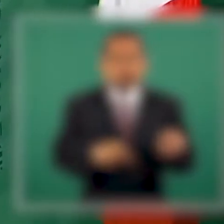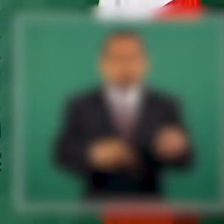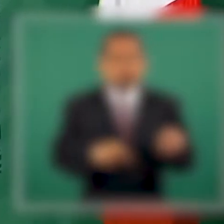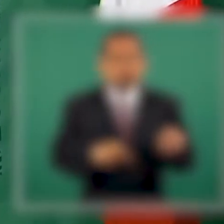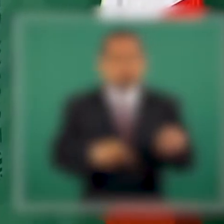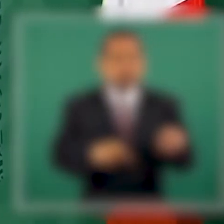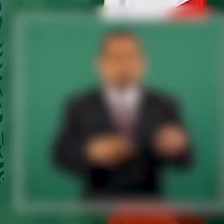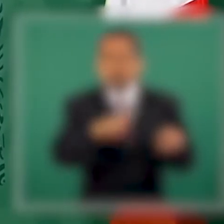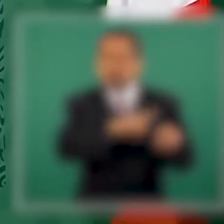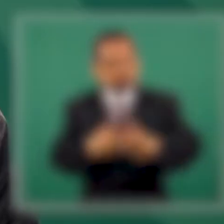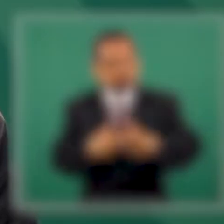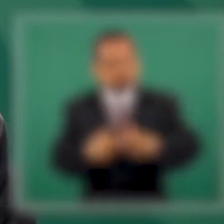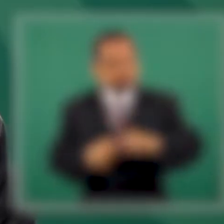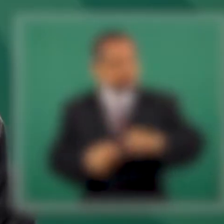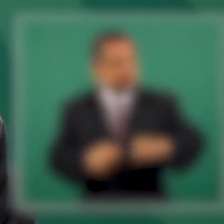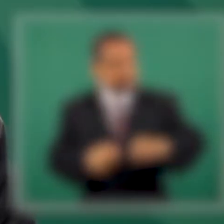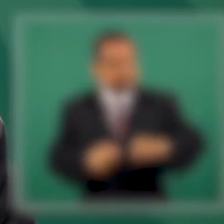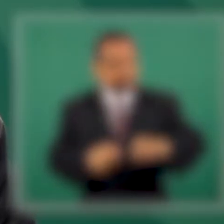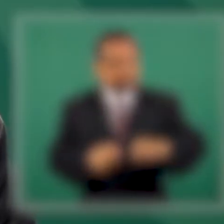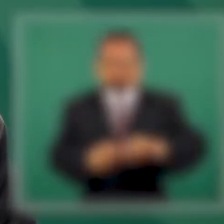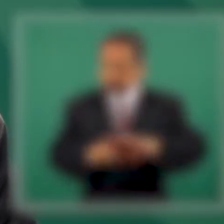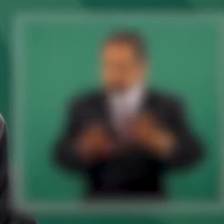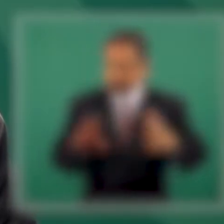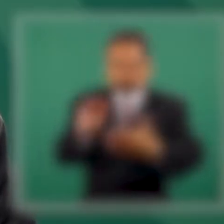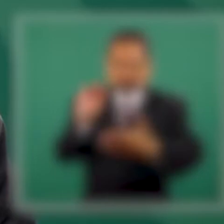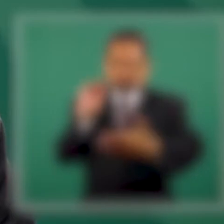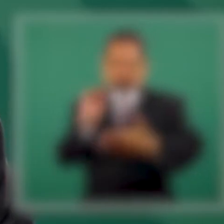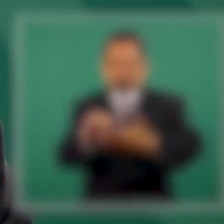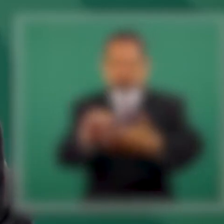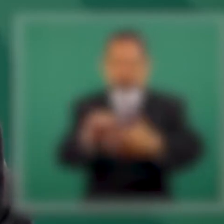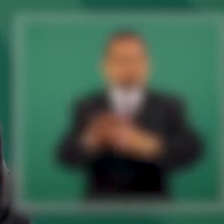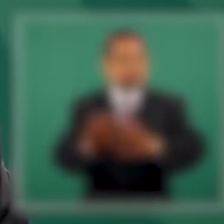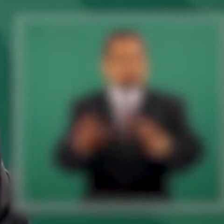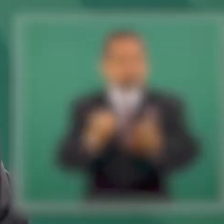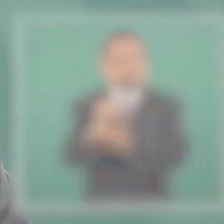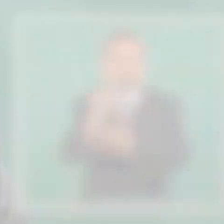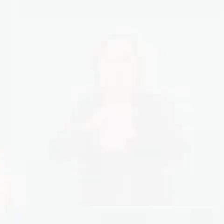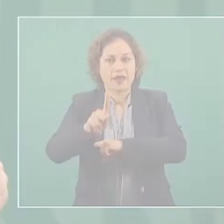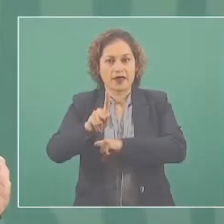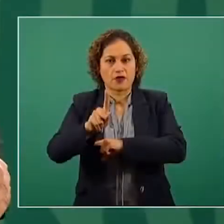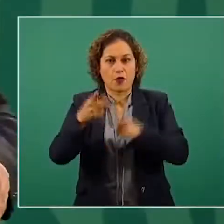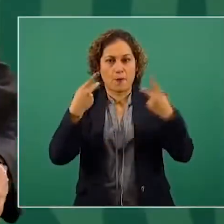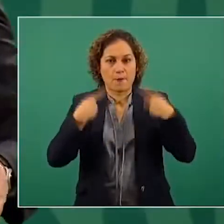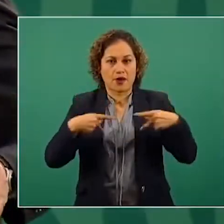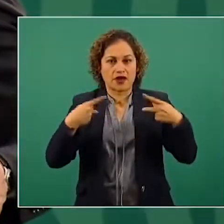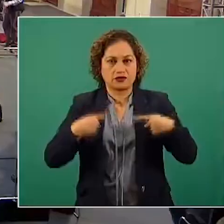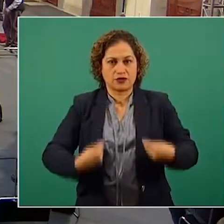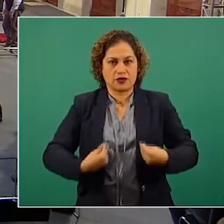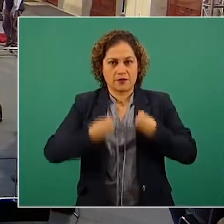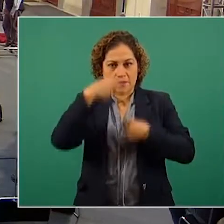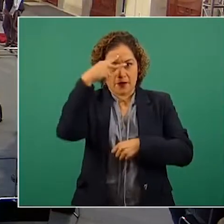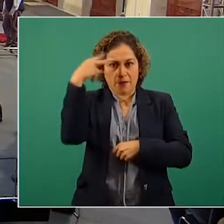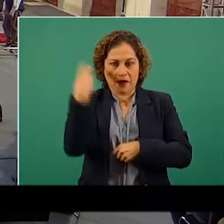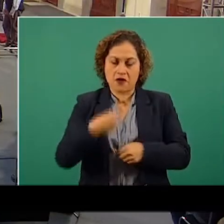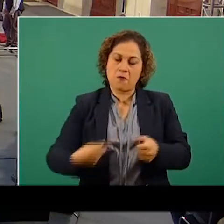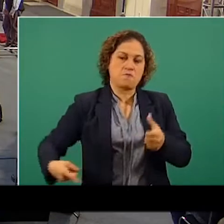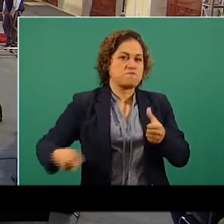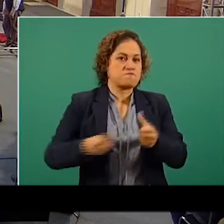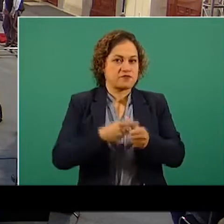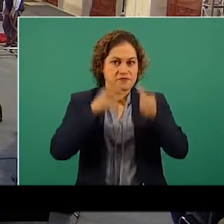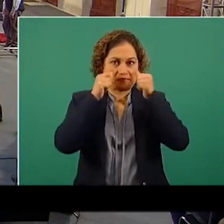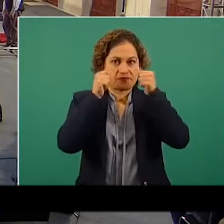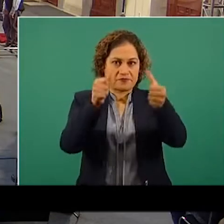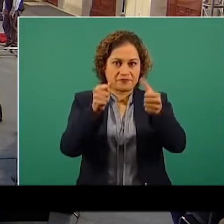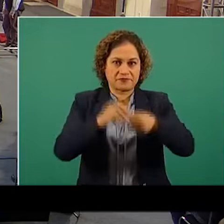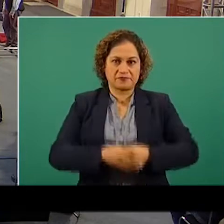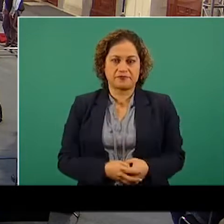Canadá, el T-MEC, se estableció que nuestro país mantiene su soberanía en el manejo del sector energético. Miren, esto es lo que